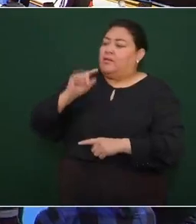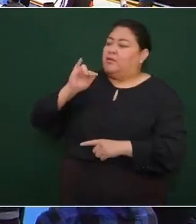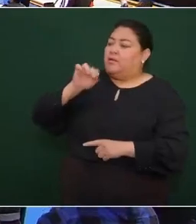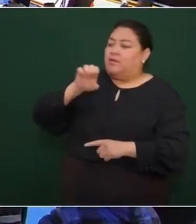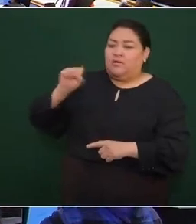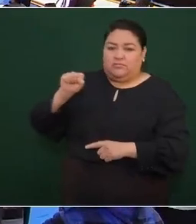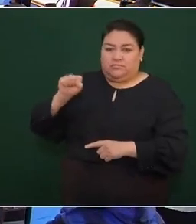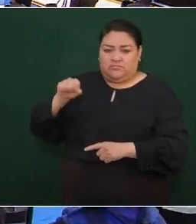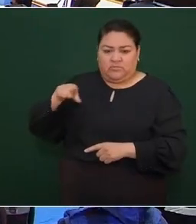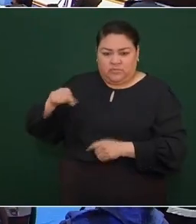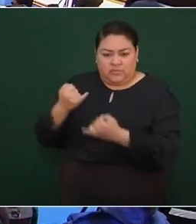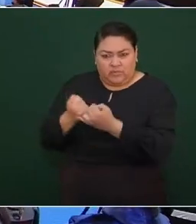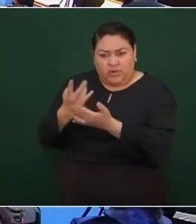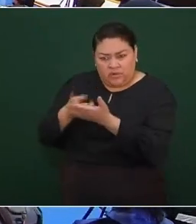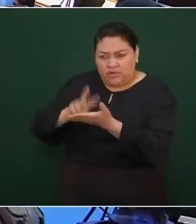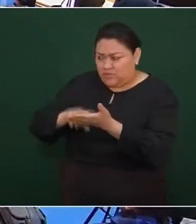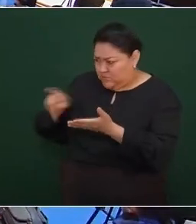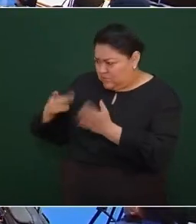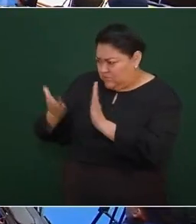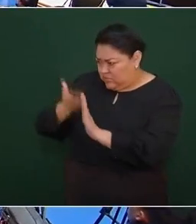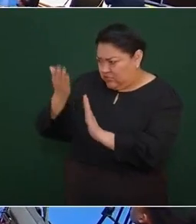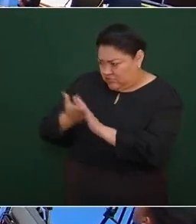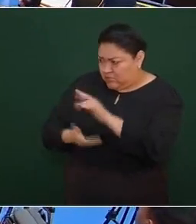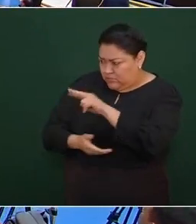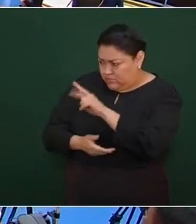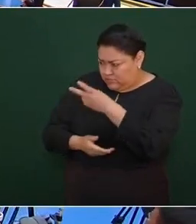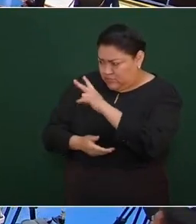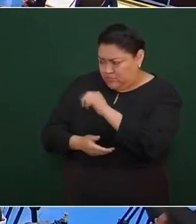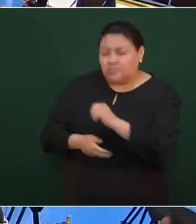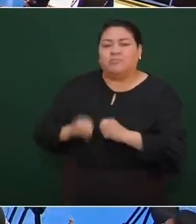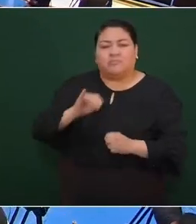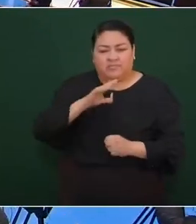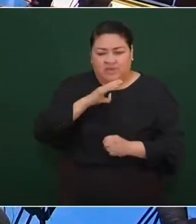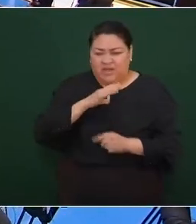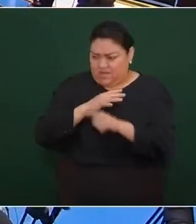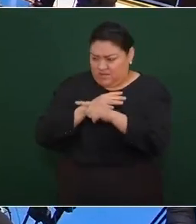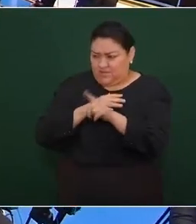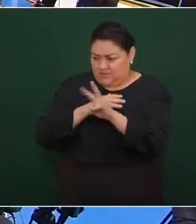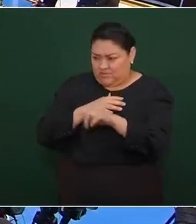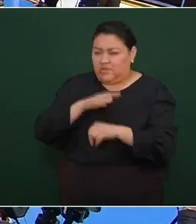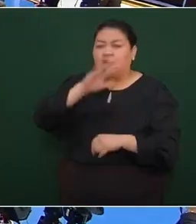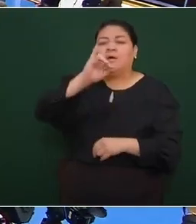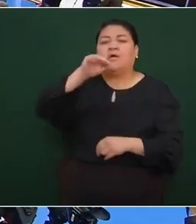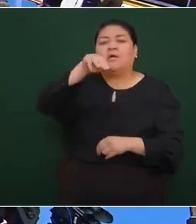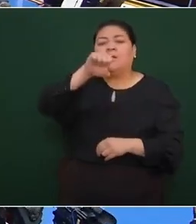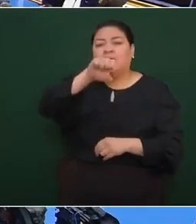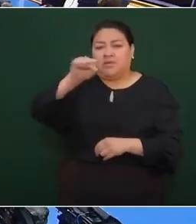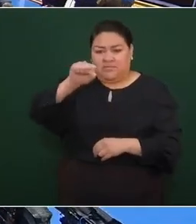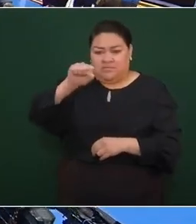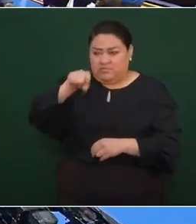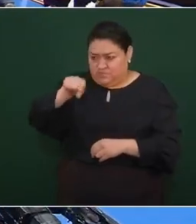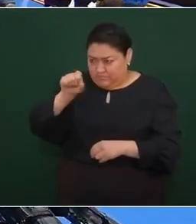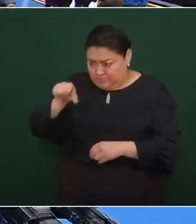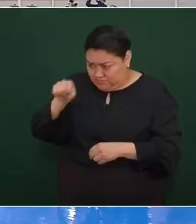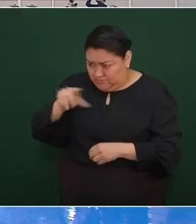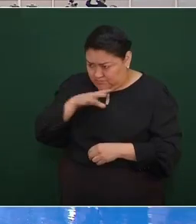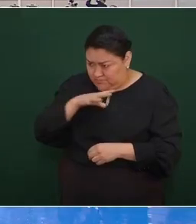están construyendo no un hospital del IMSS es ese